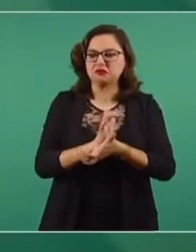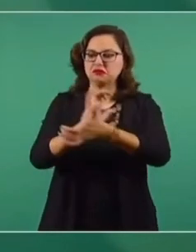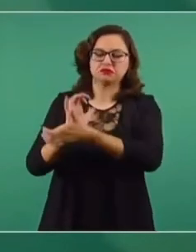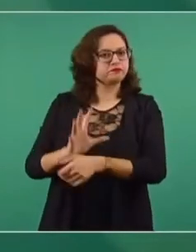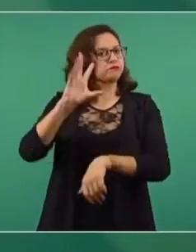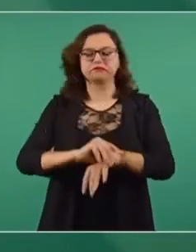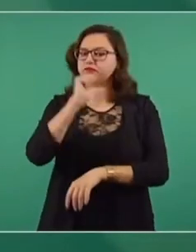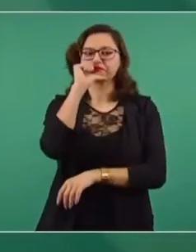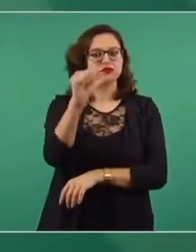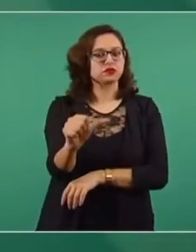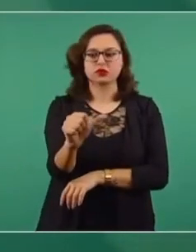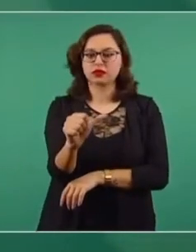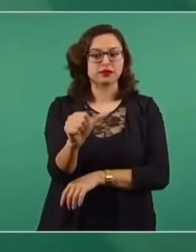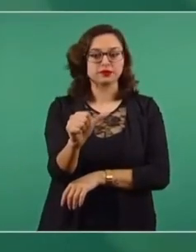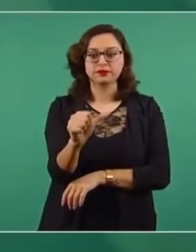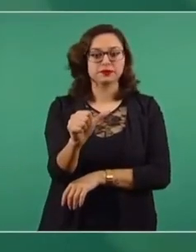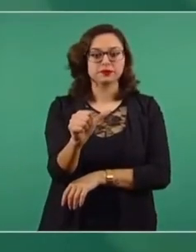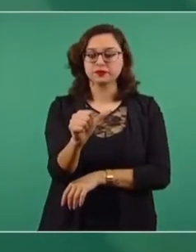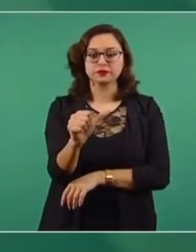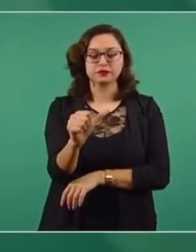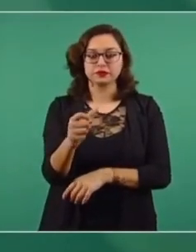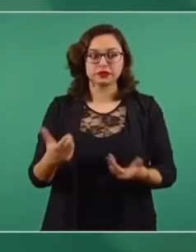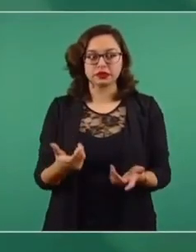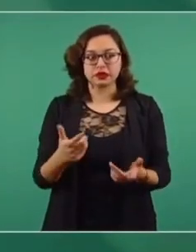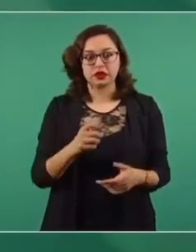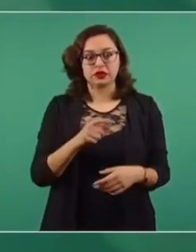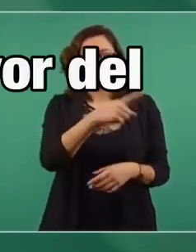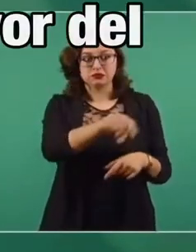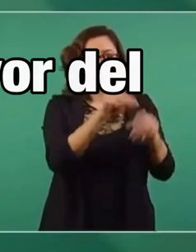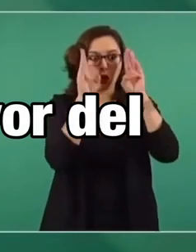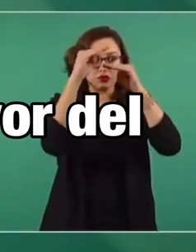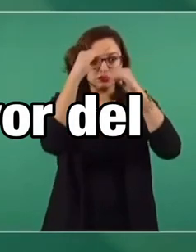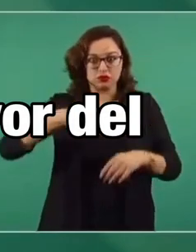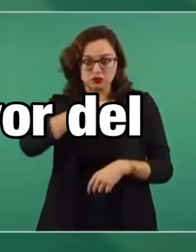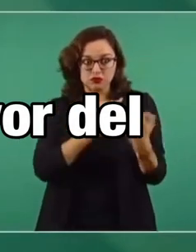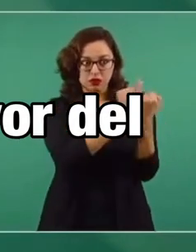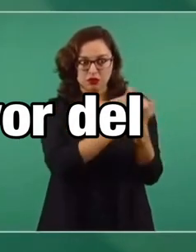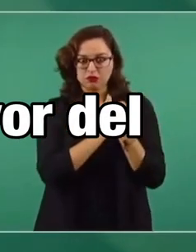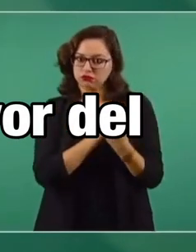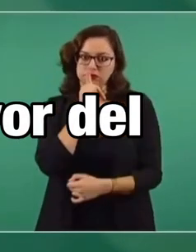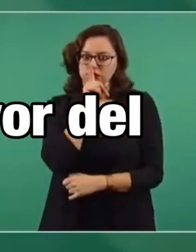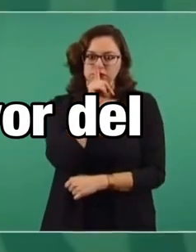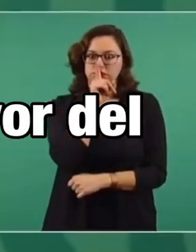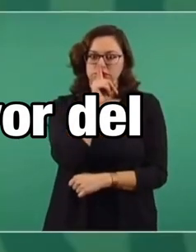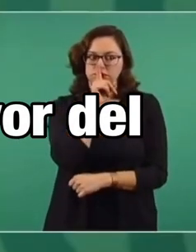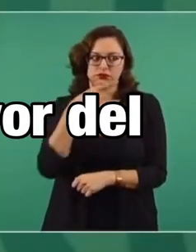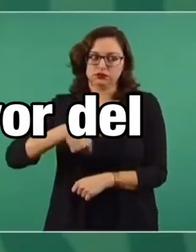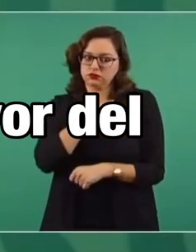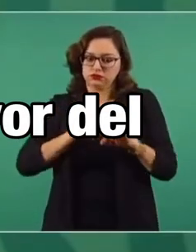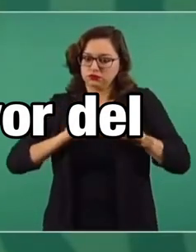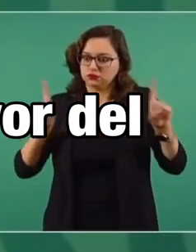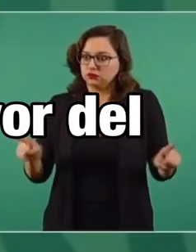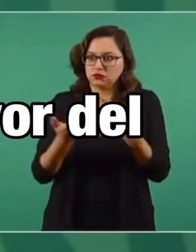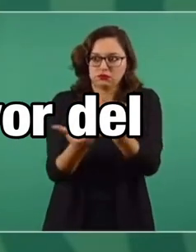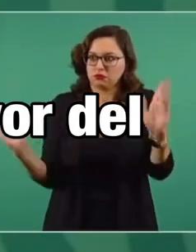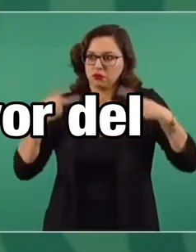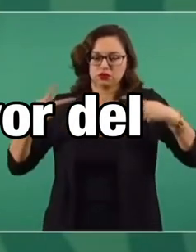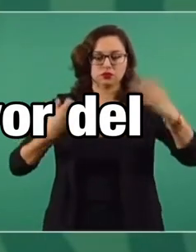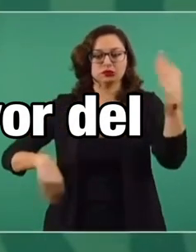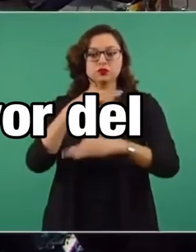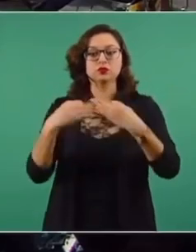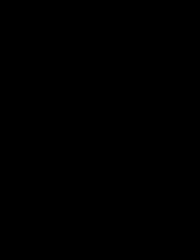discriminación. No somos iguales a los conservadores. Nosotros estamos en favor de las libertades.